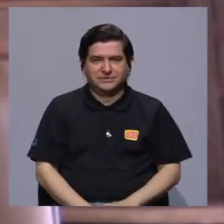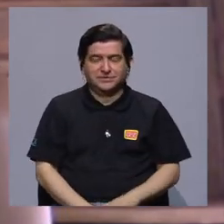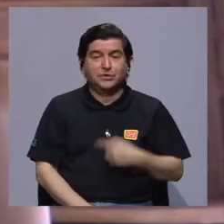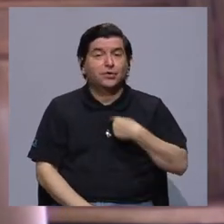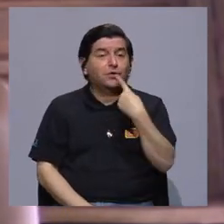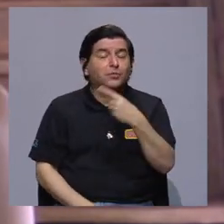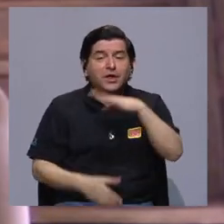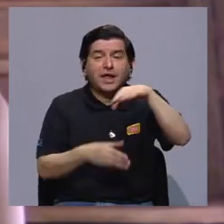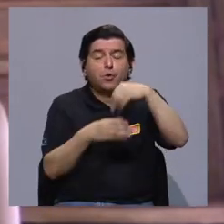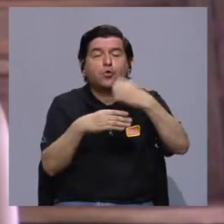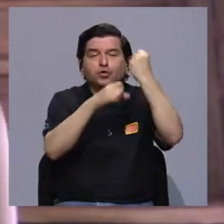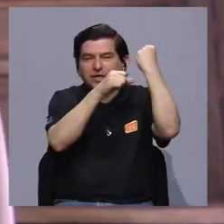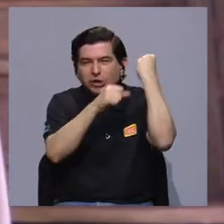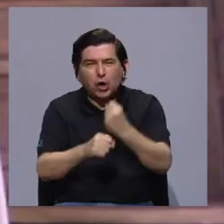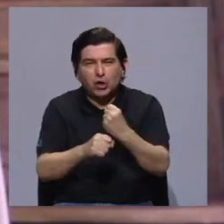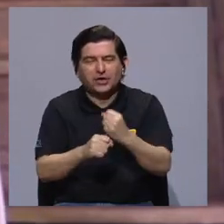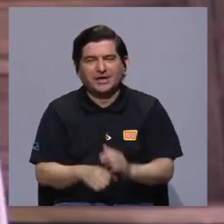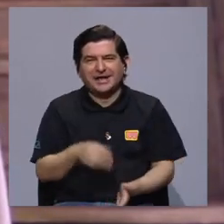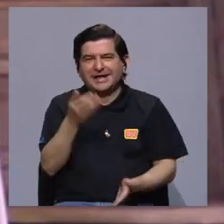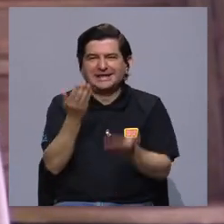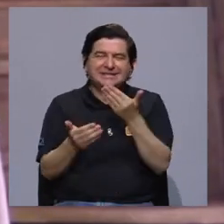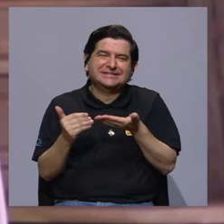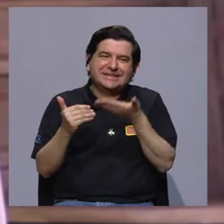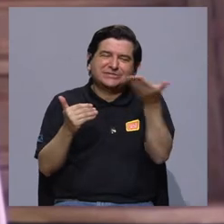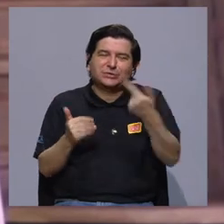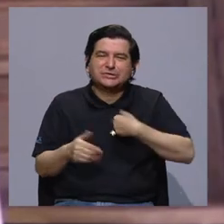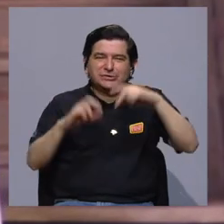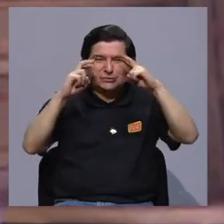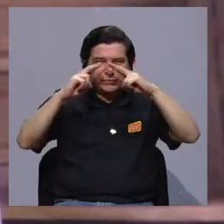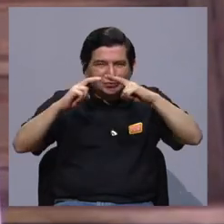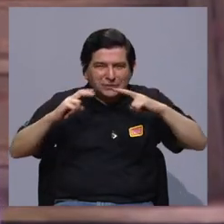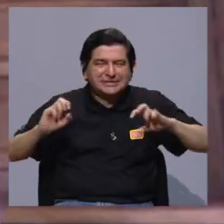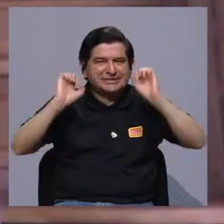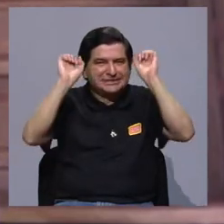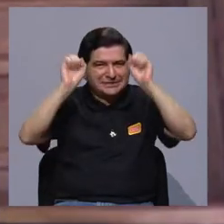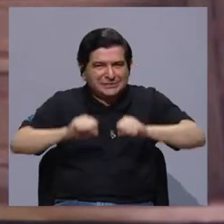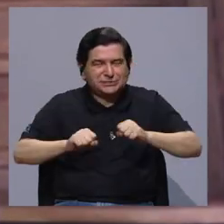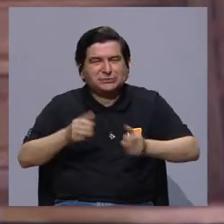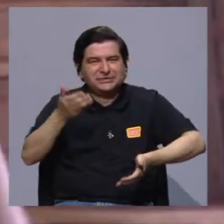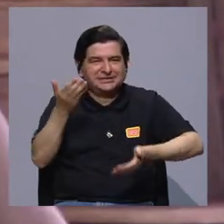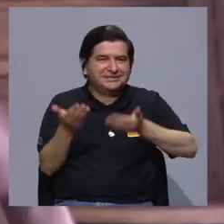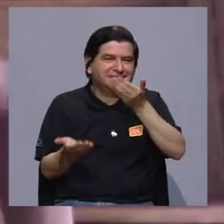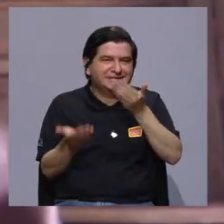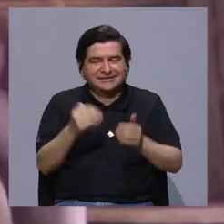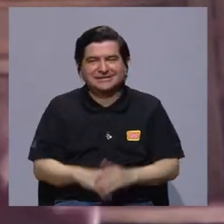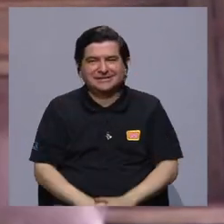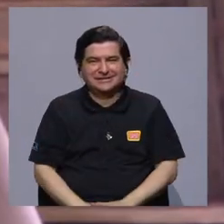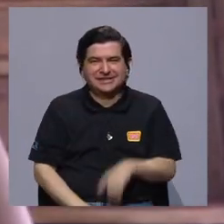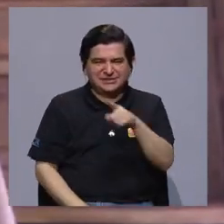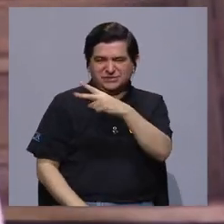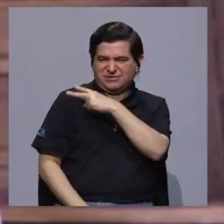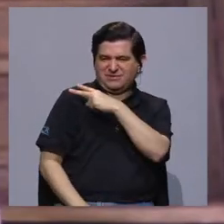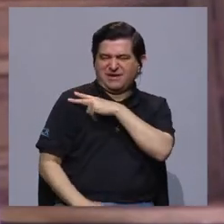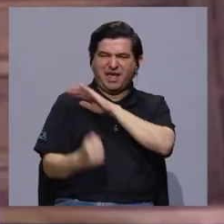Como digo, en contextos coloniales, entonces ahí hay algunas cosas que uno puede analizar a nivel como de, ¿verdad? De una jerarquía a veces de poder.